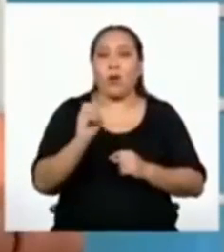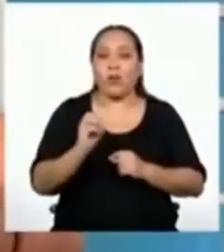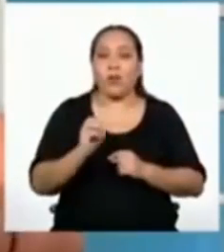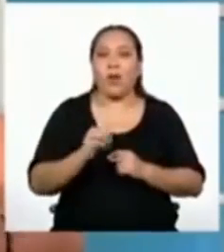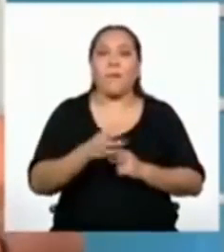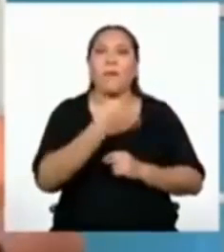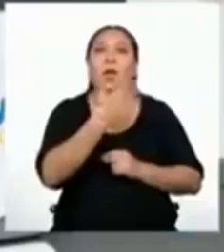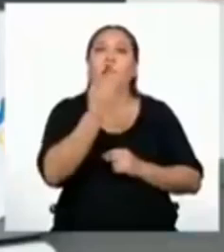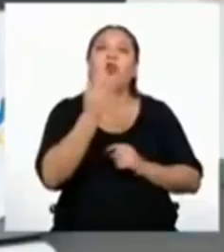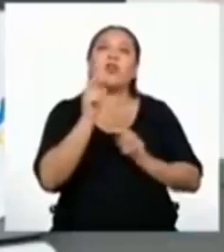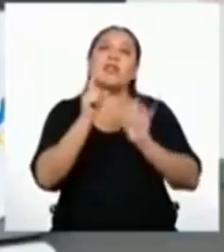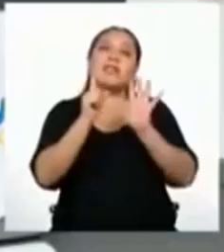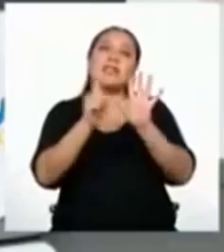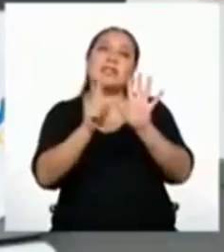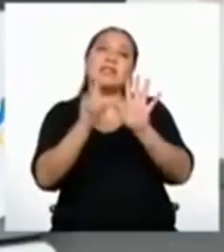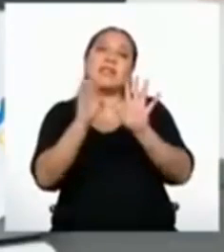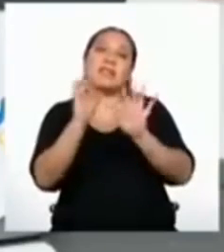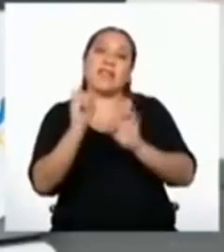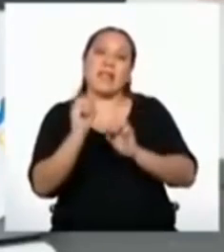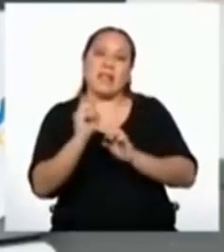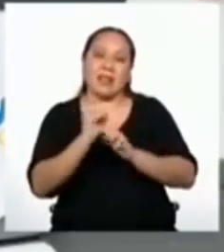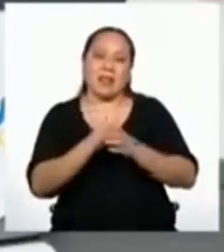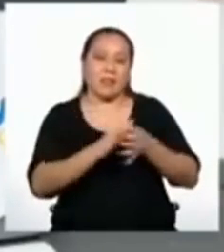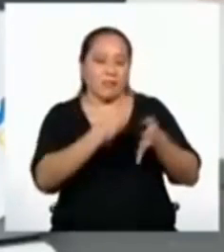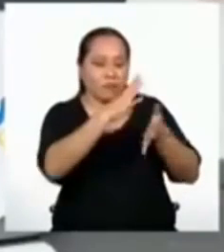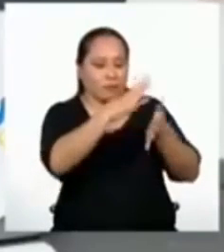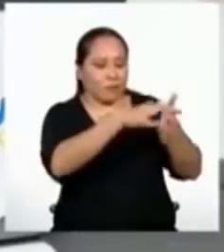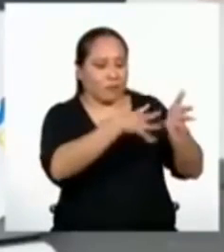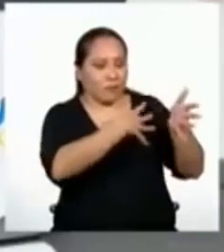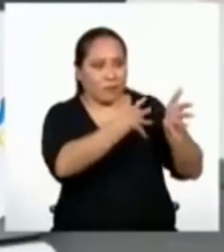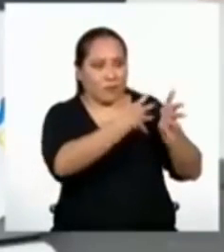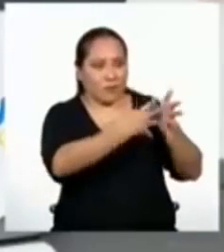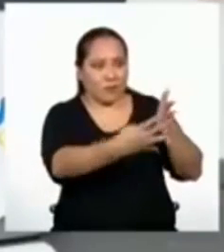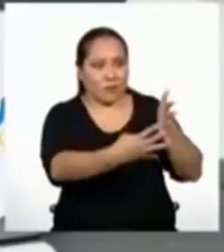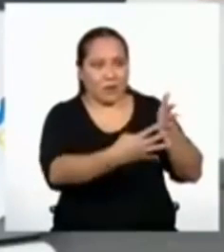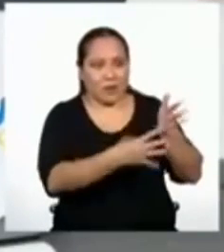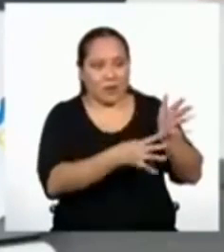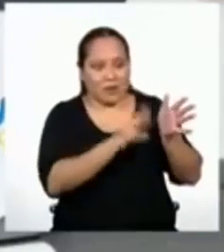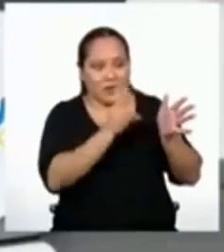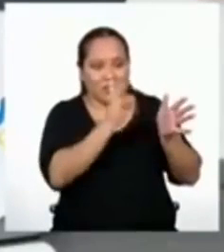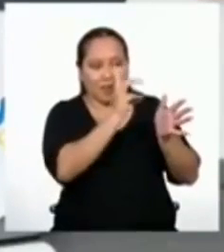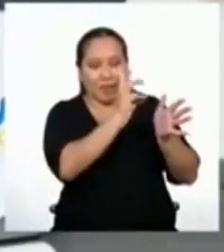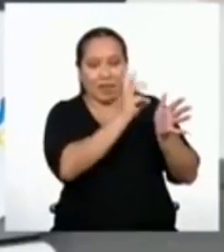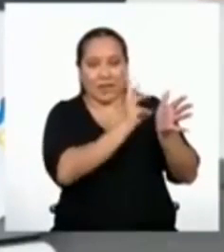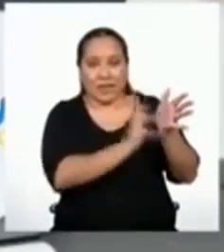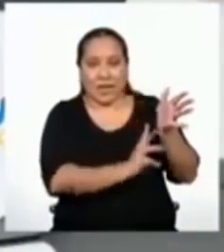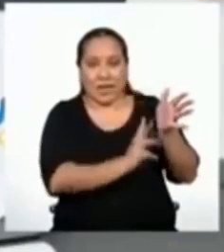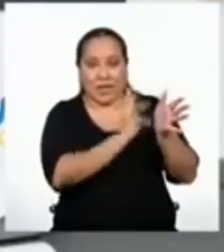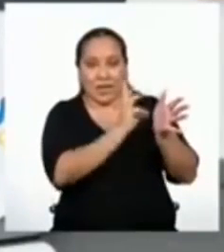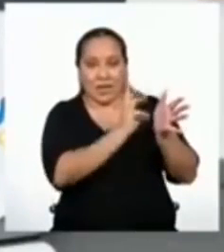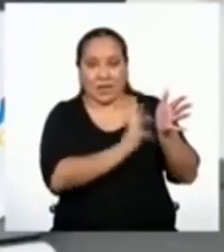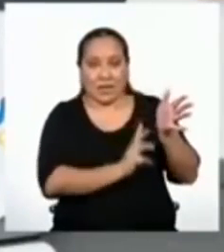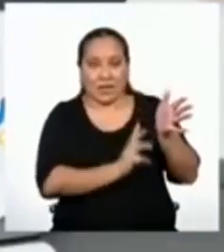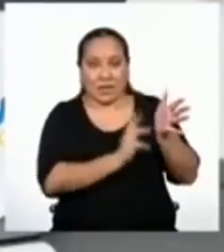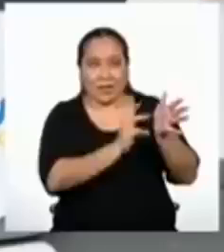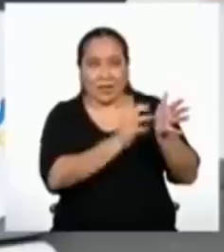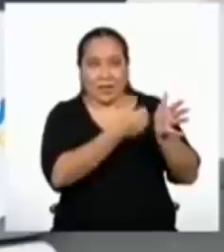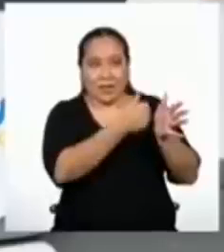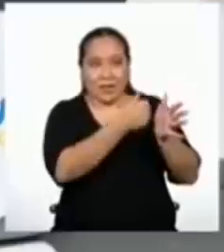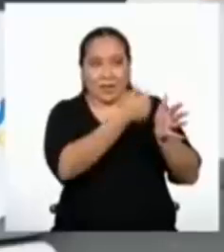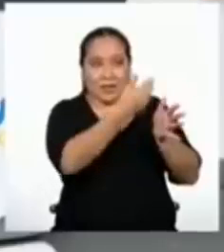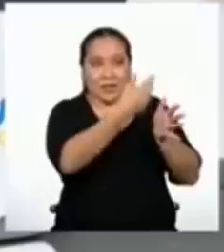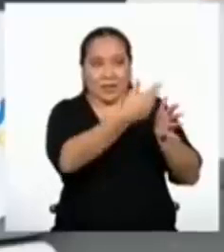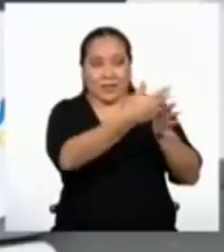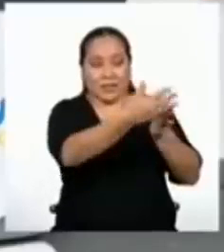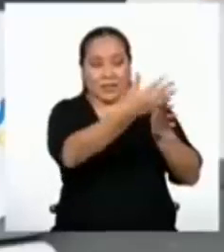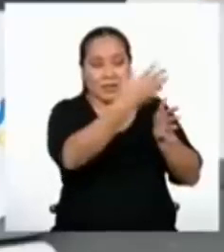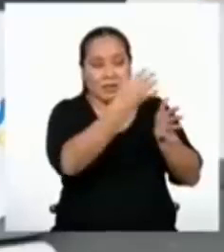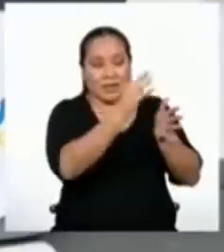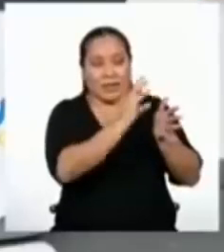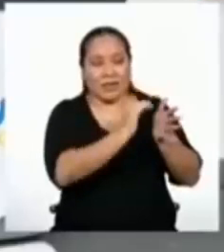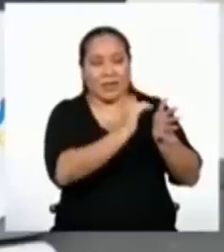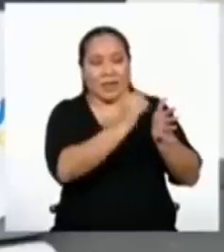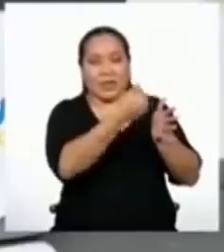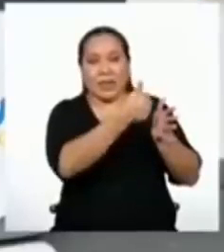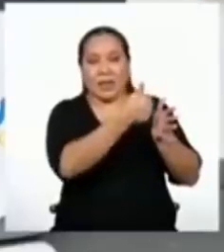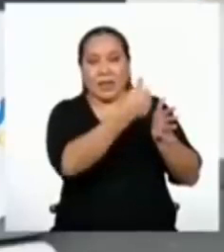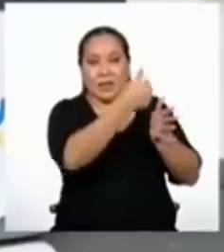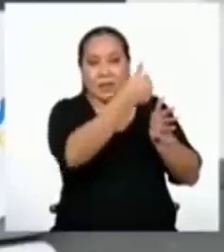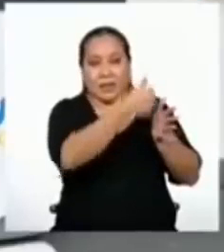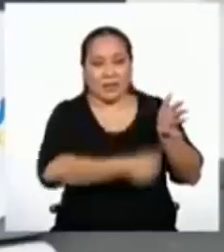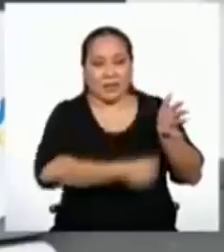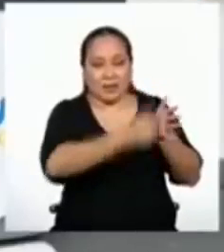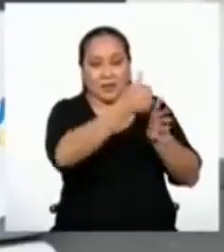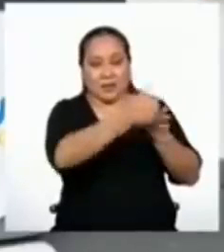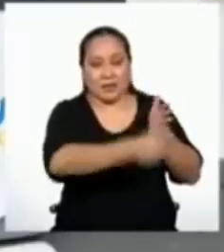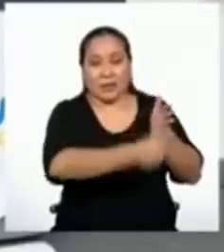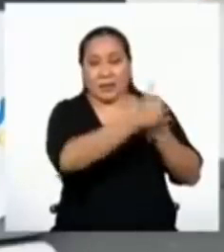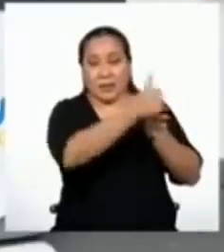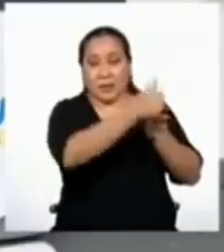sino de sesenta casillas. Entonces, elaboro un tablero de sesenta casillas, es decir, diez columnas por seis filas,